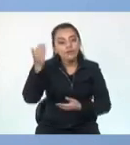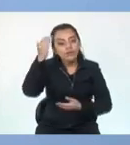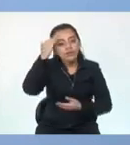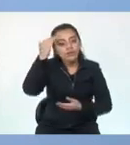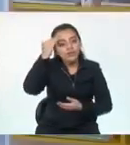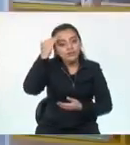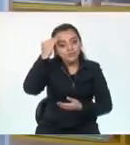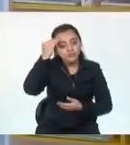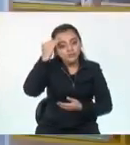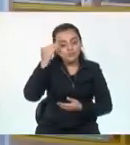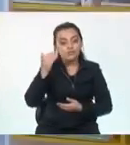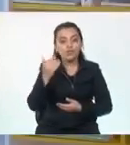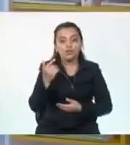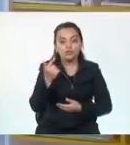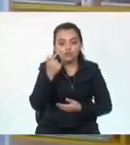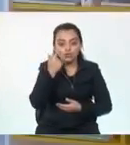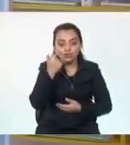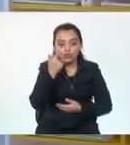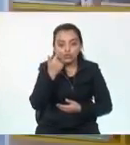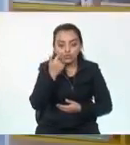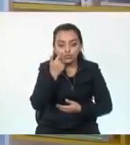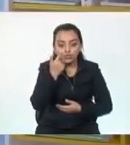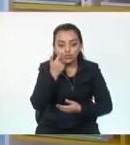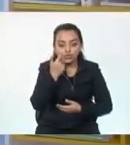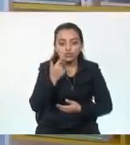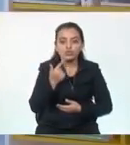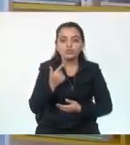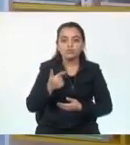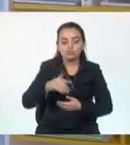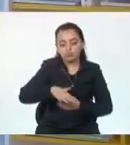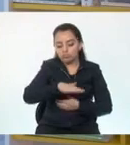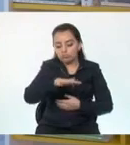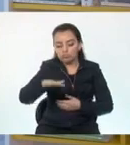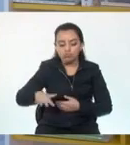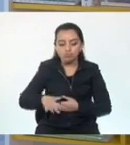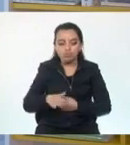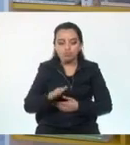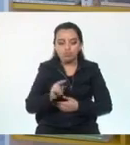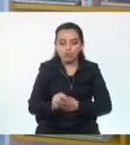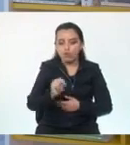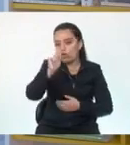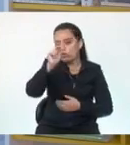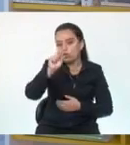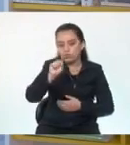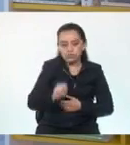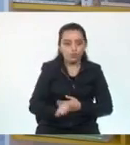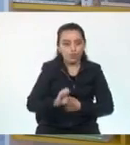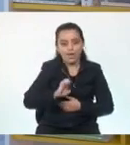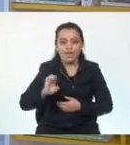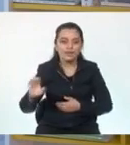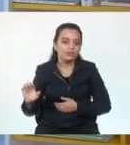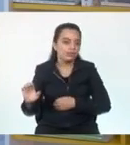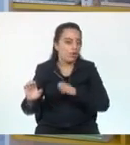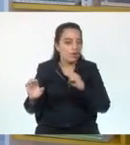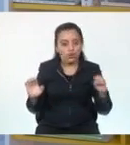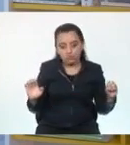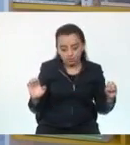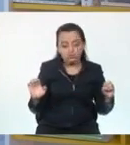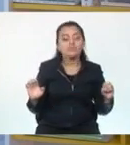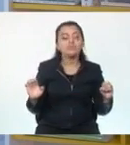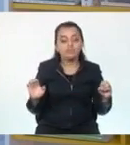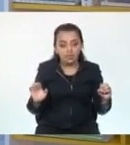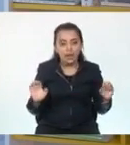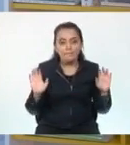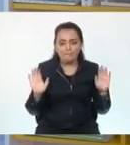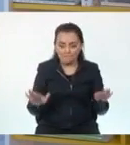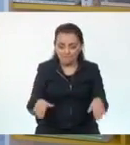de los puntos cardinales. Pero ha llegado el momento de conocer para qué nos sirven. ¿Para qué nos